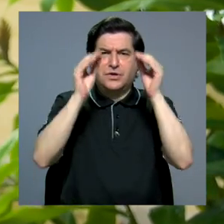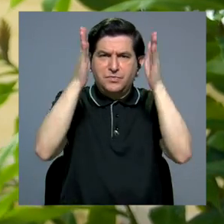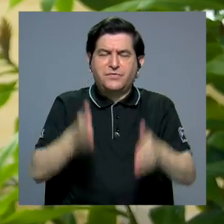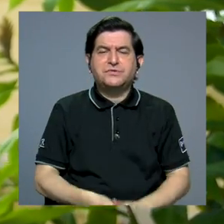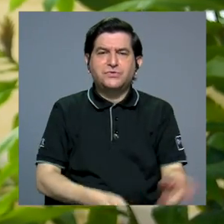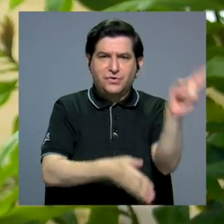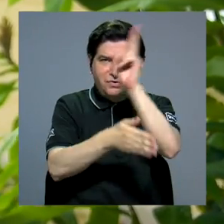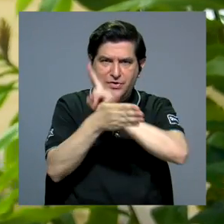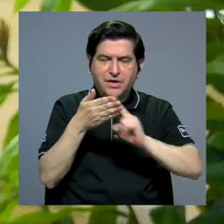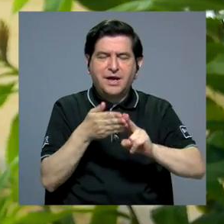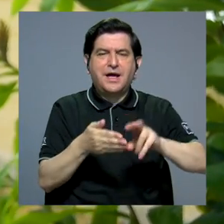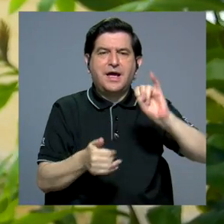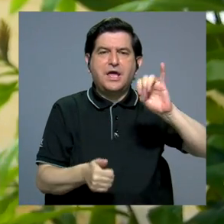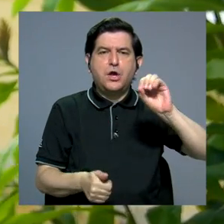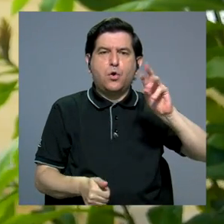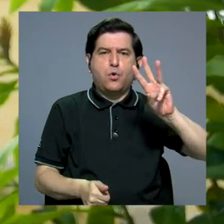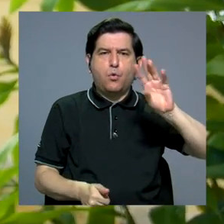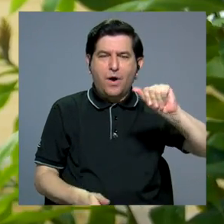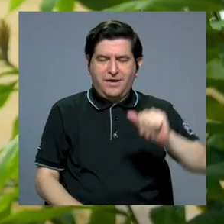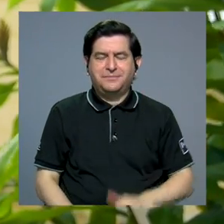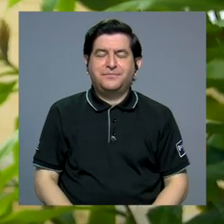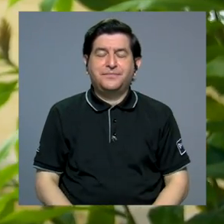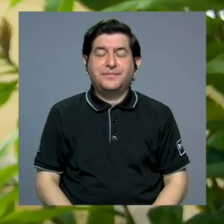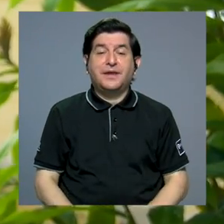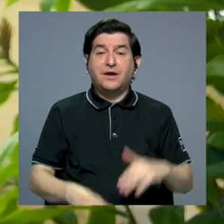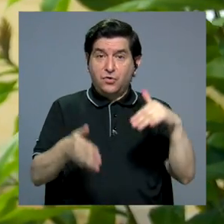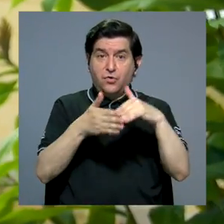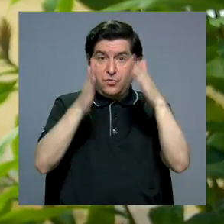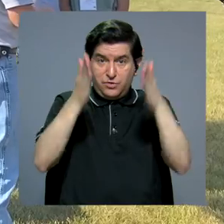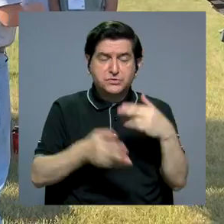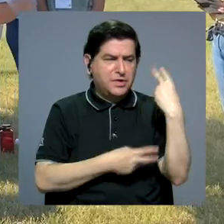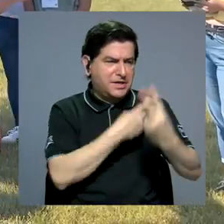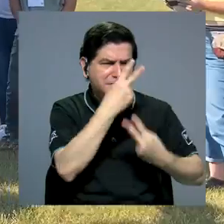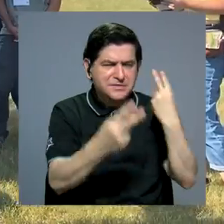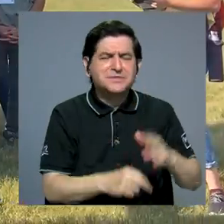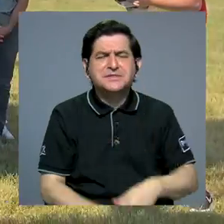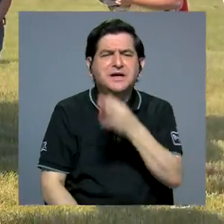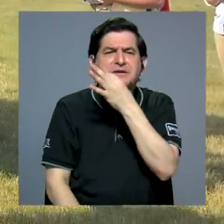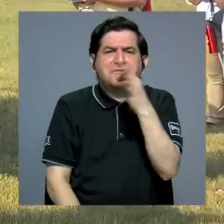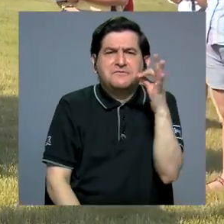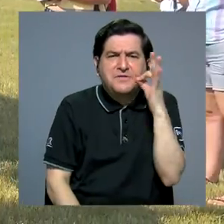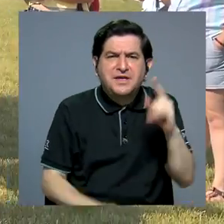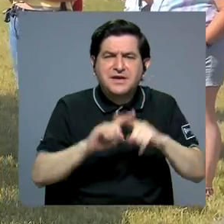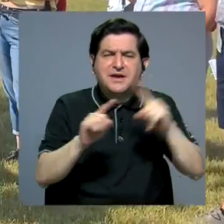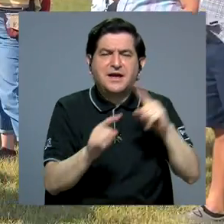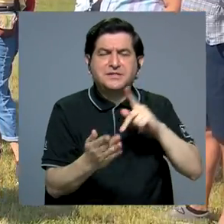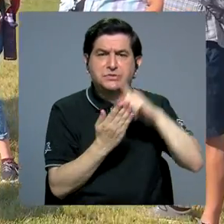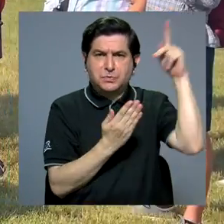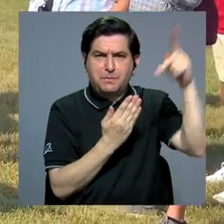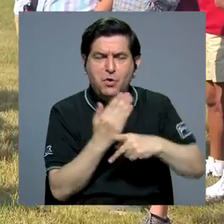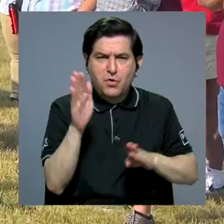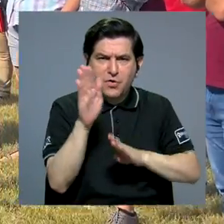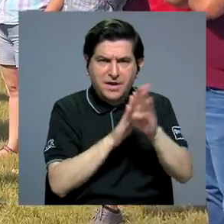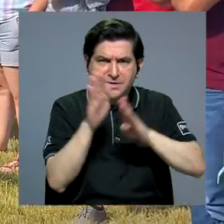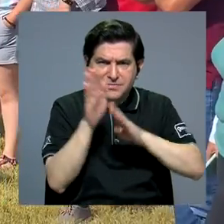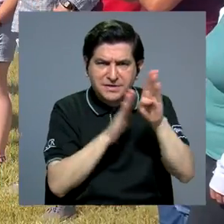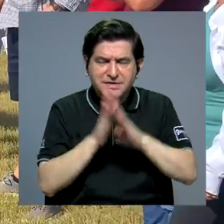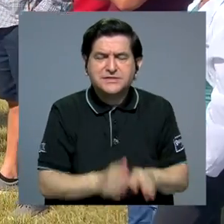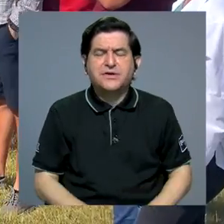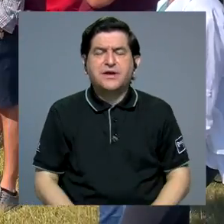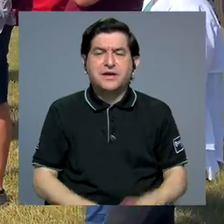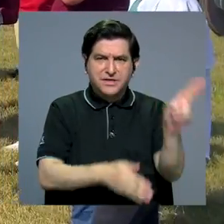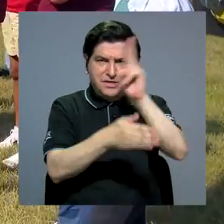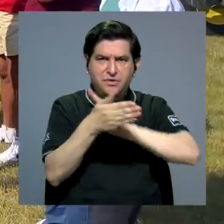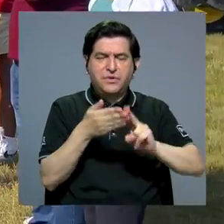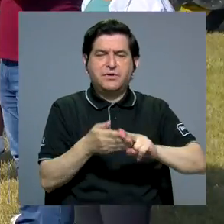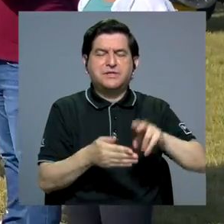estudiantes y profesores de la Universidad de Iowa. A nivel estudiantil se visitan fincas, diferentes programas que desarrolla